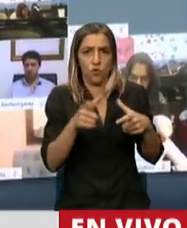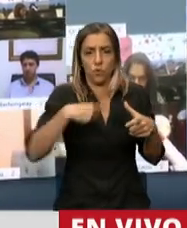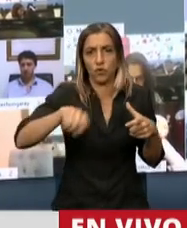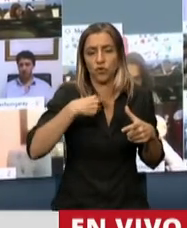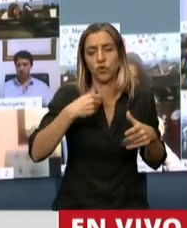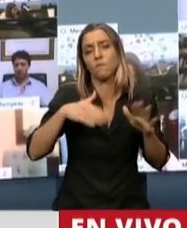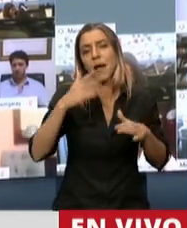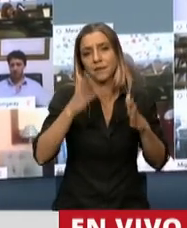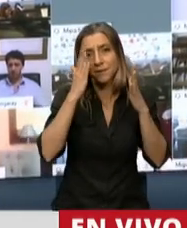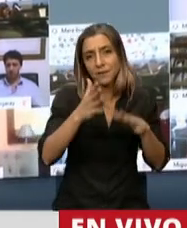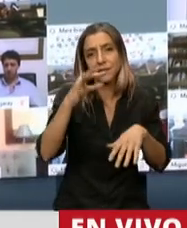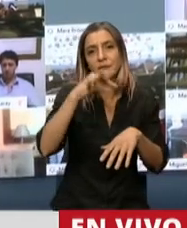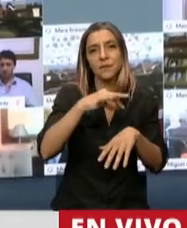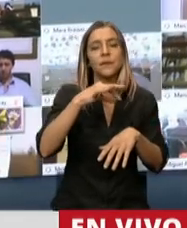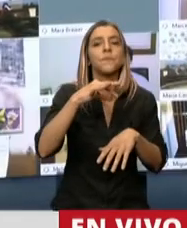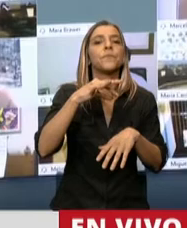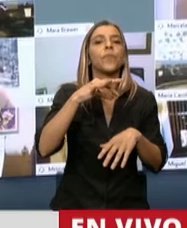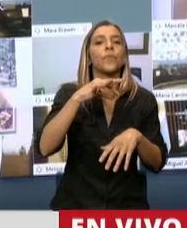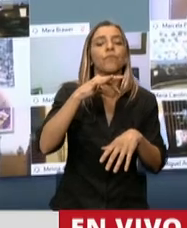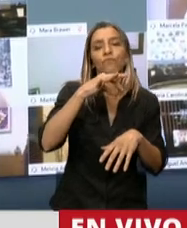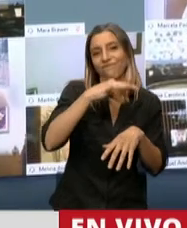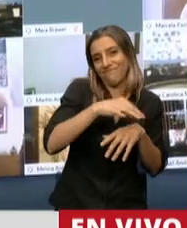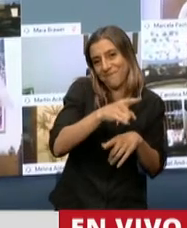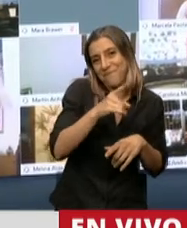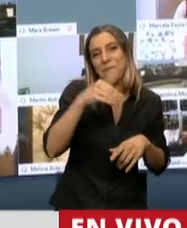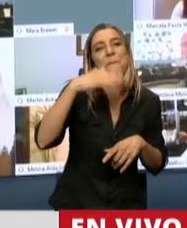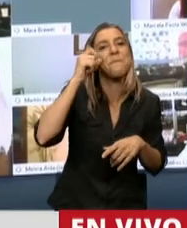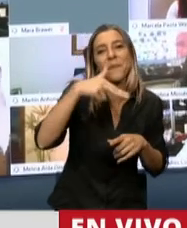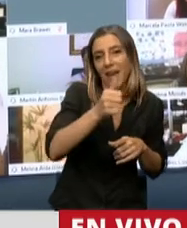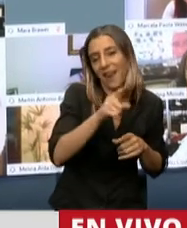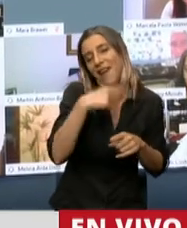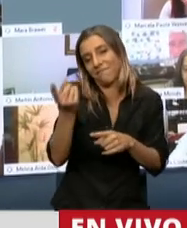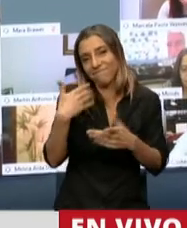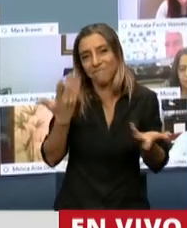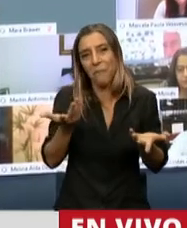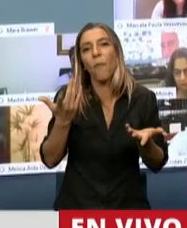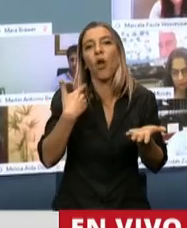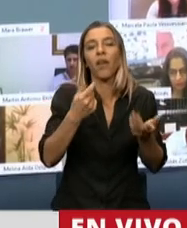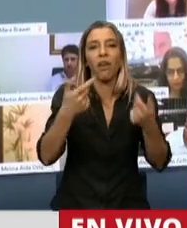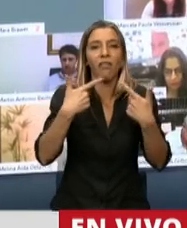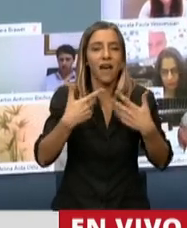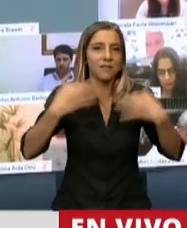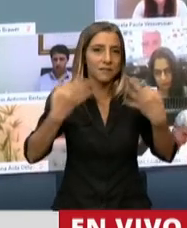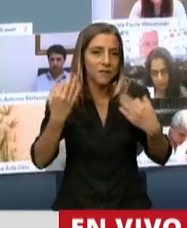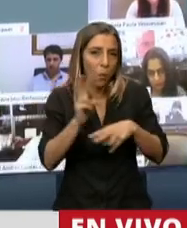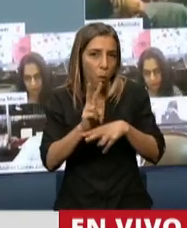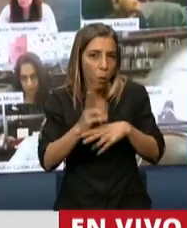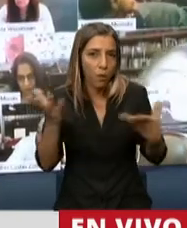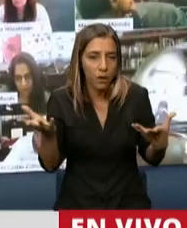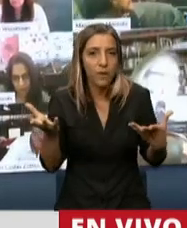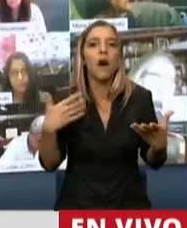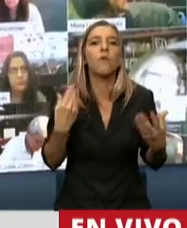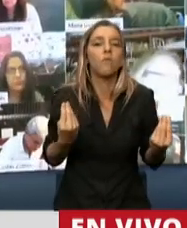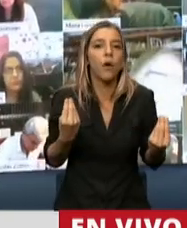doctor Gustavo Mena en el caso nuestro y Pablo Tonelli también, que nos ayudaron a tener alguna seguridad. De todas las inseguridades